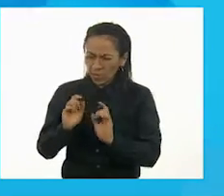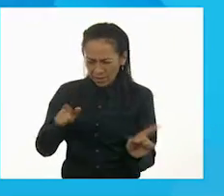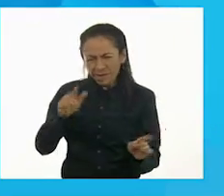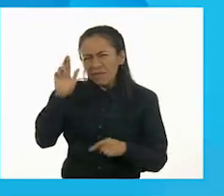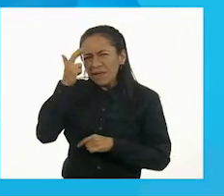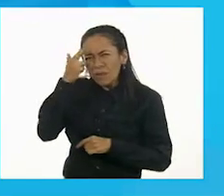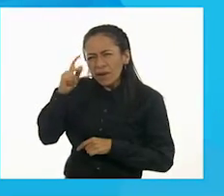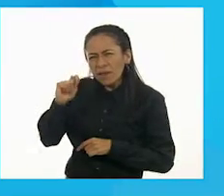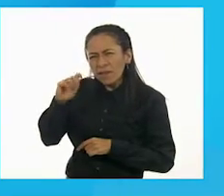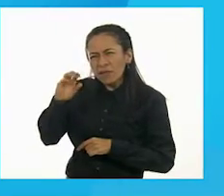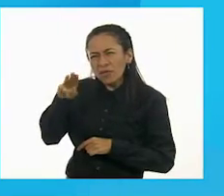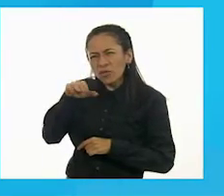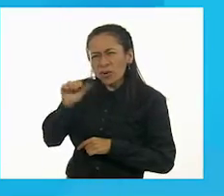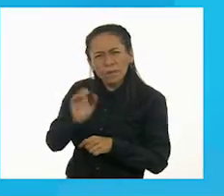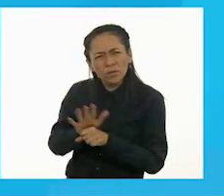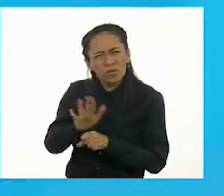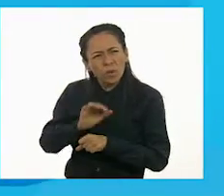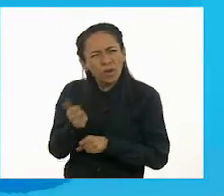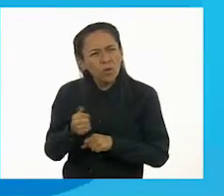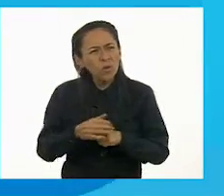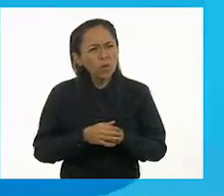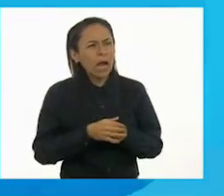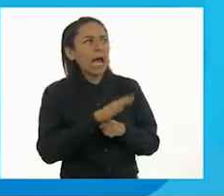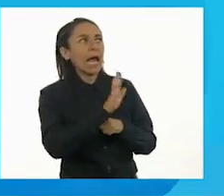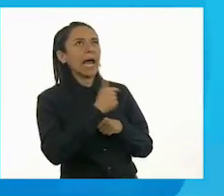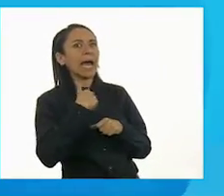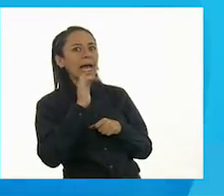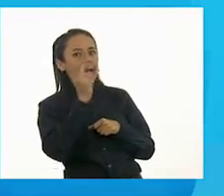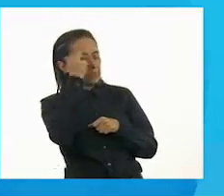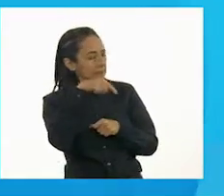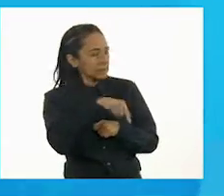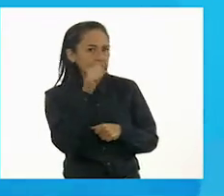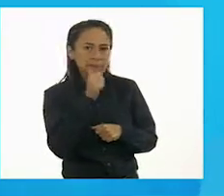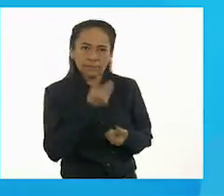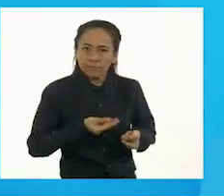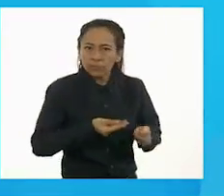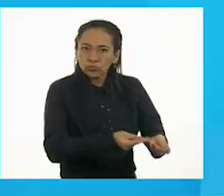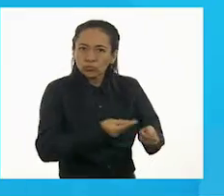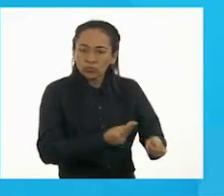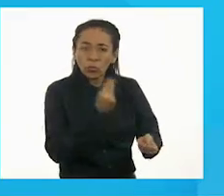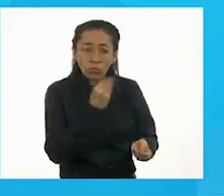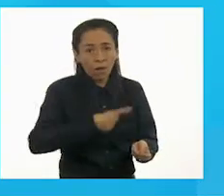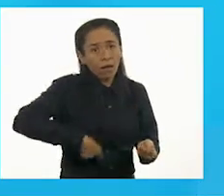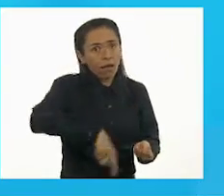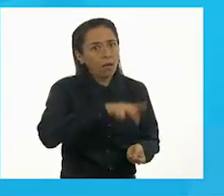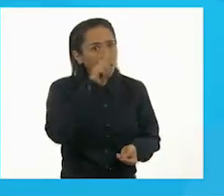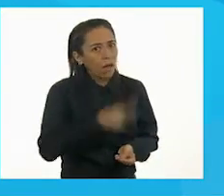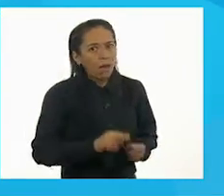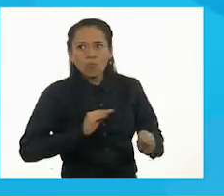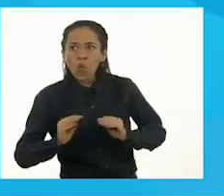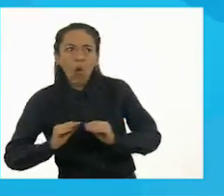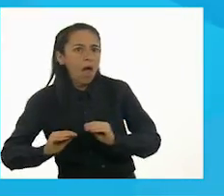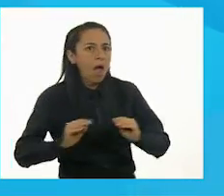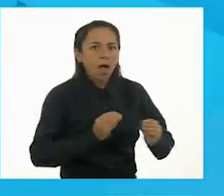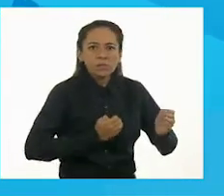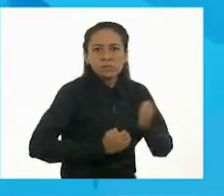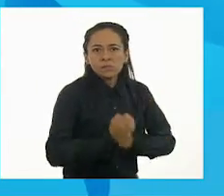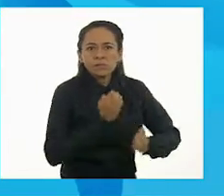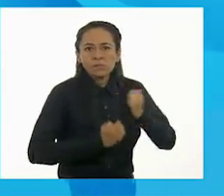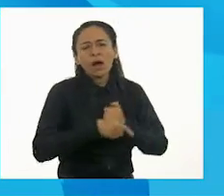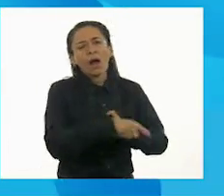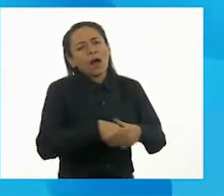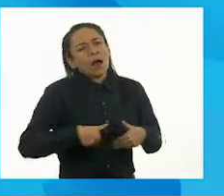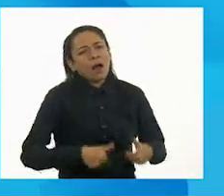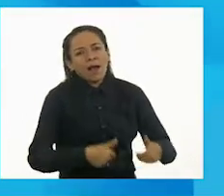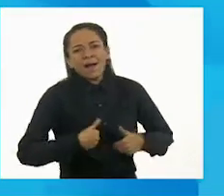me acuerdo que siempre les tenemos comida, porque a ellos, como hacen mucho ejercicio, les gusta mucho comer, por lo tanto, siempre